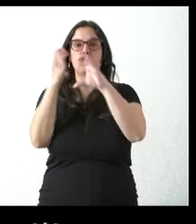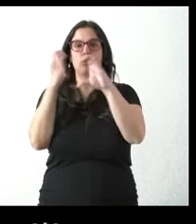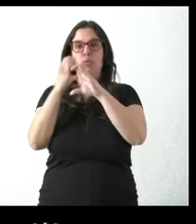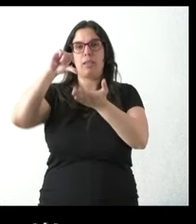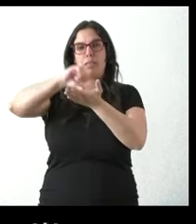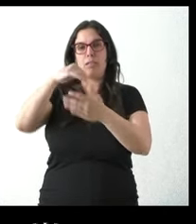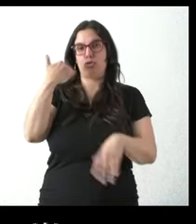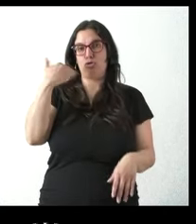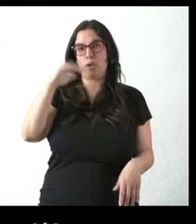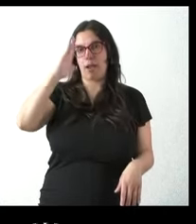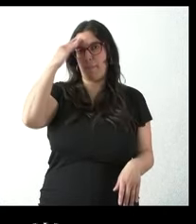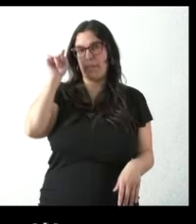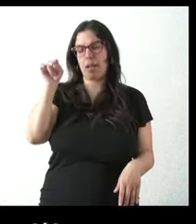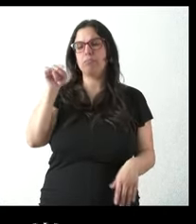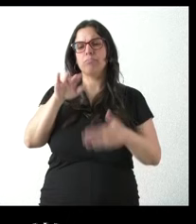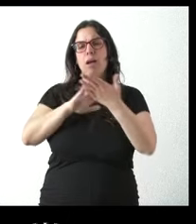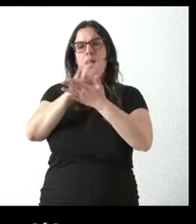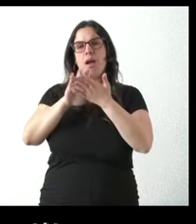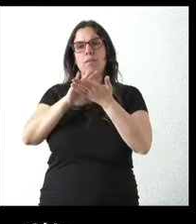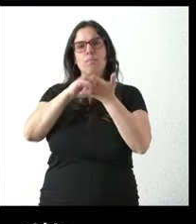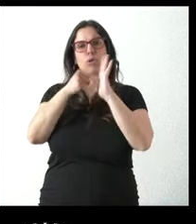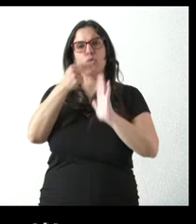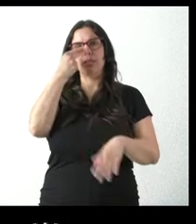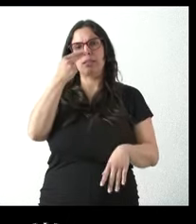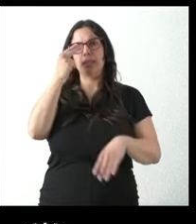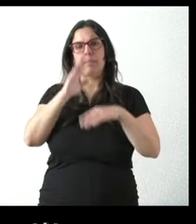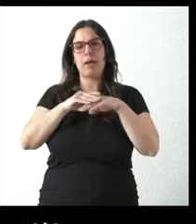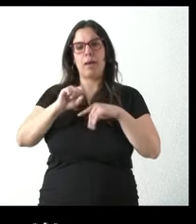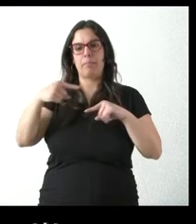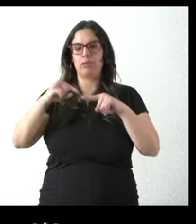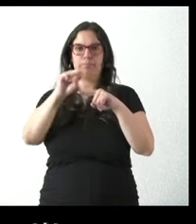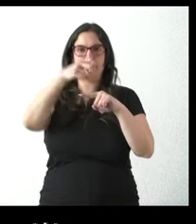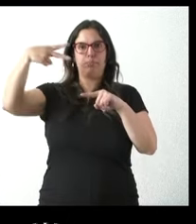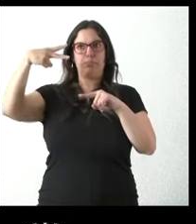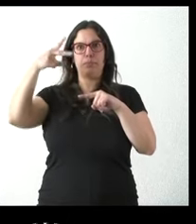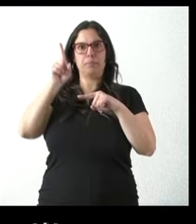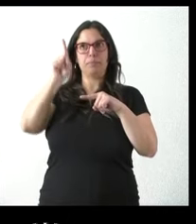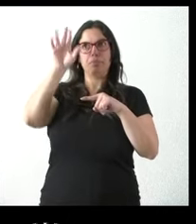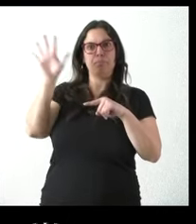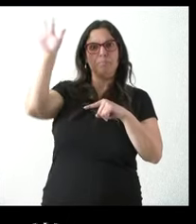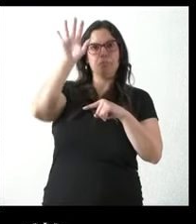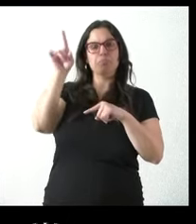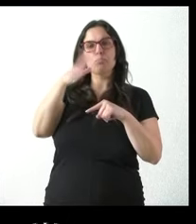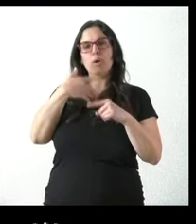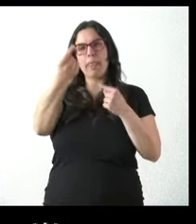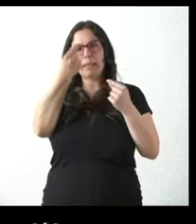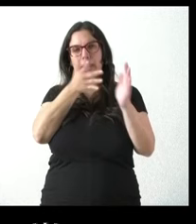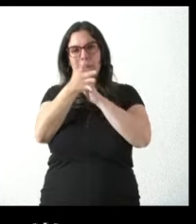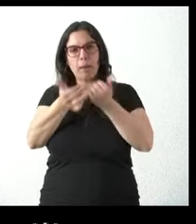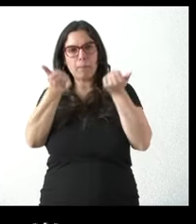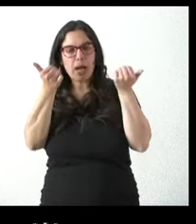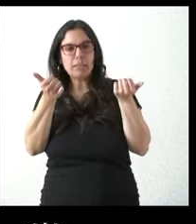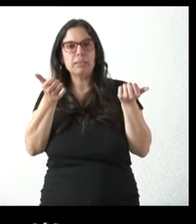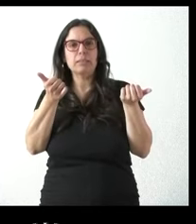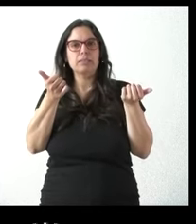se habló de un interesante proyecto para la planta superior no sé si nos puede ofrecer ya algún detalle a mayores de este